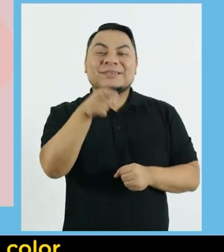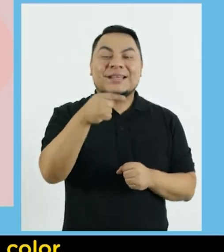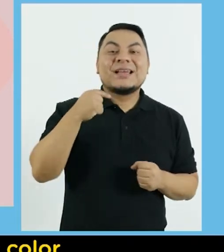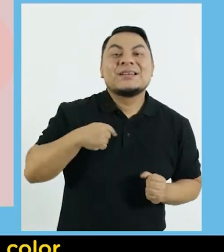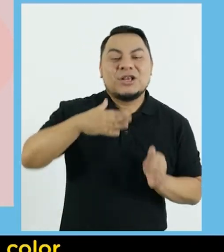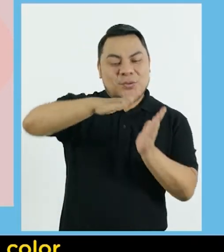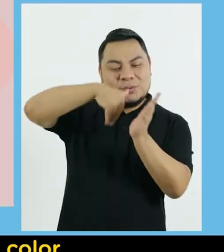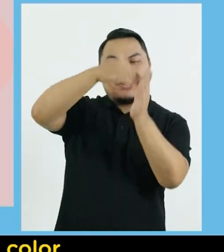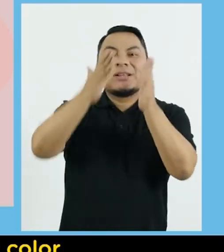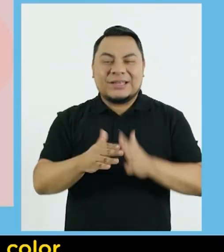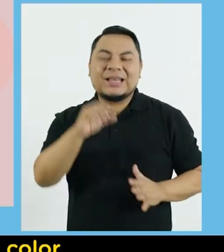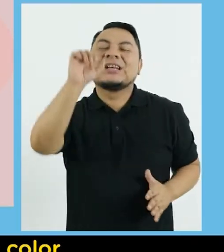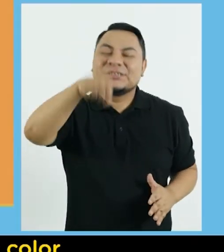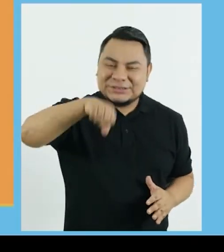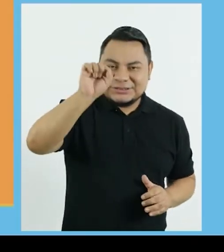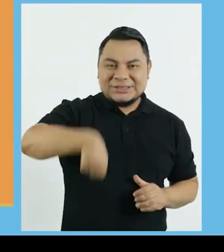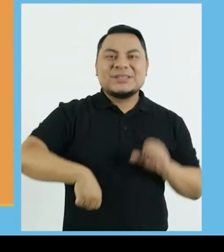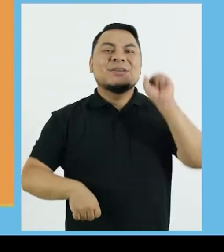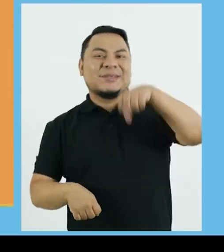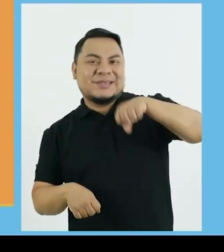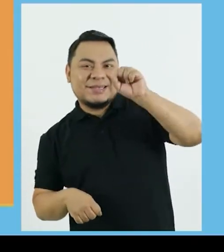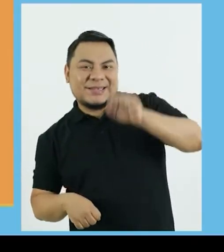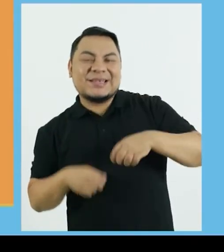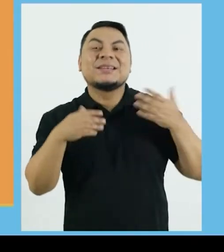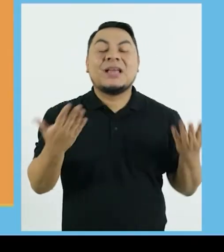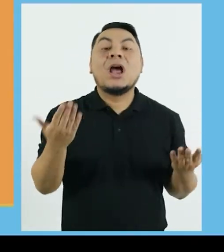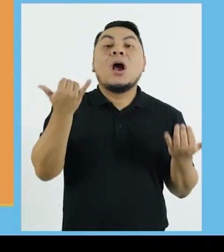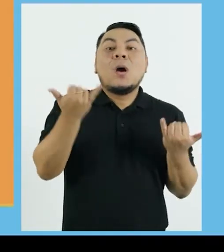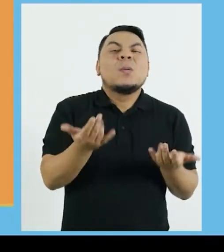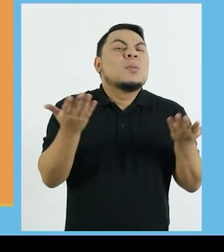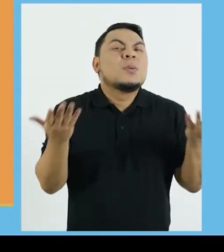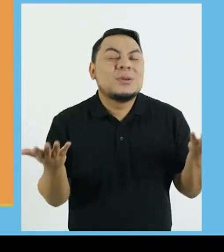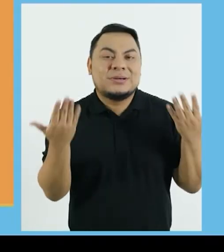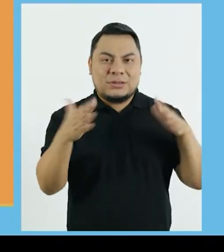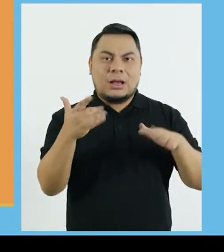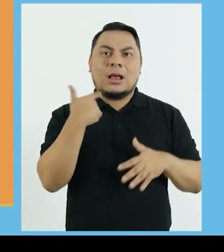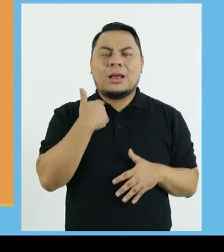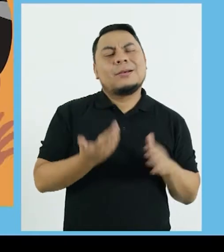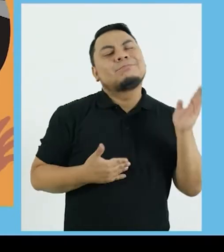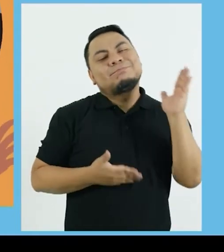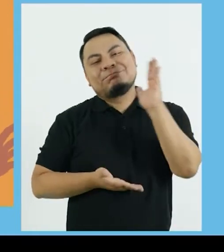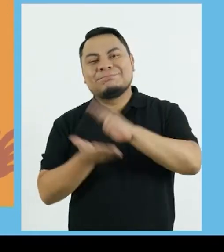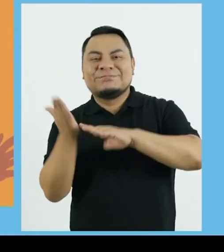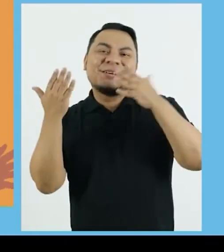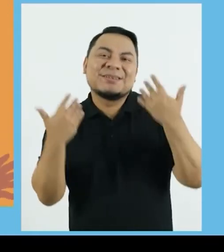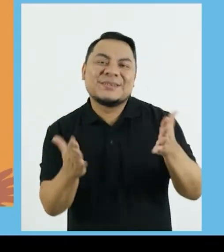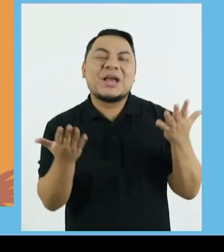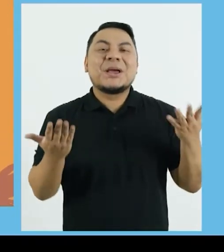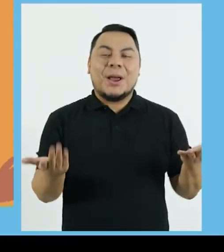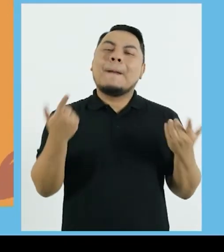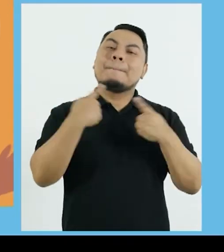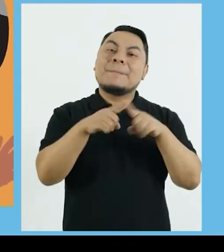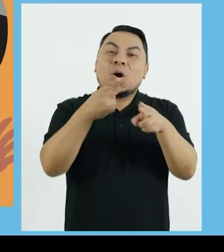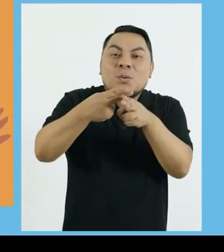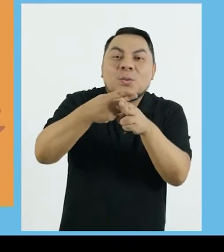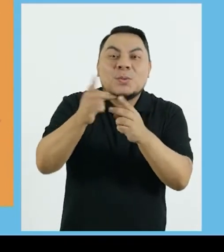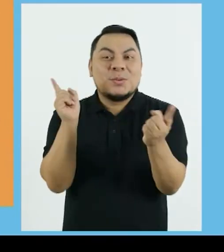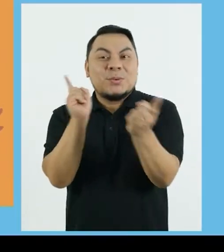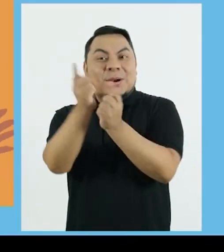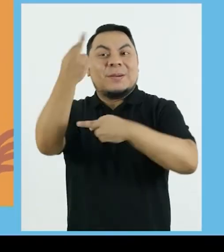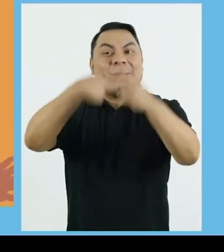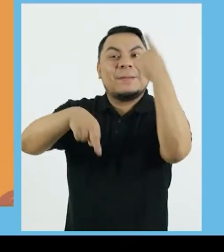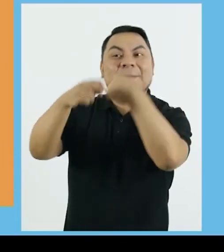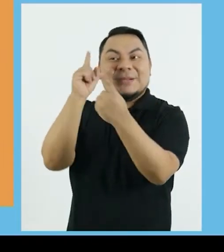pinto cosas siempre llenas de color Soy artista Sí señor Y ahora ya nos